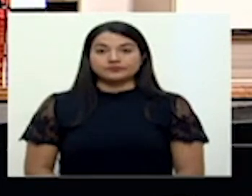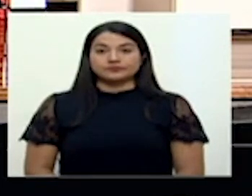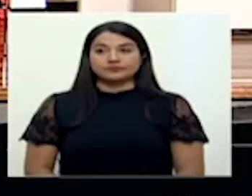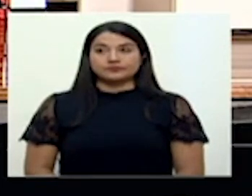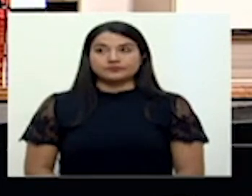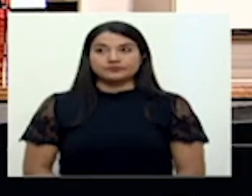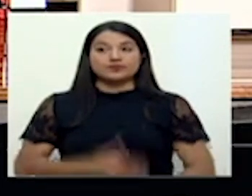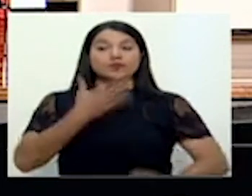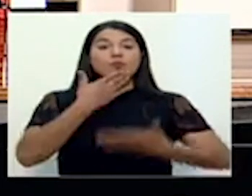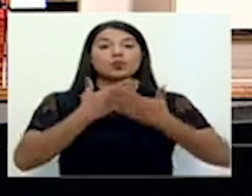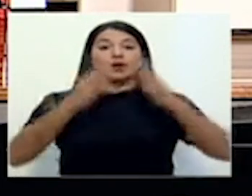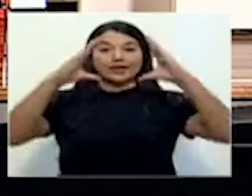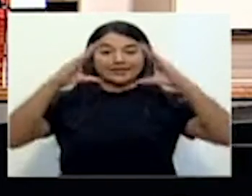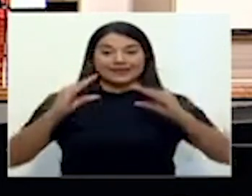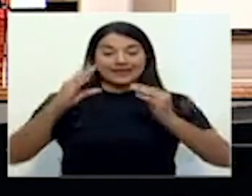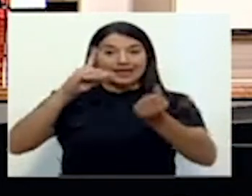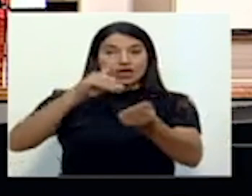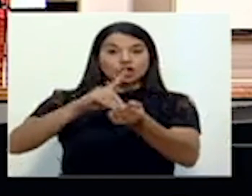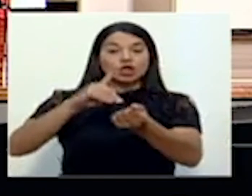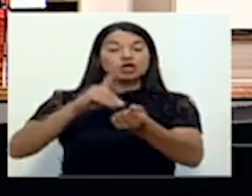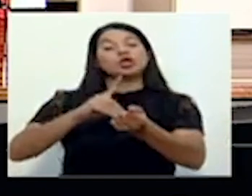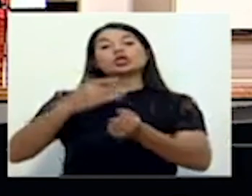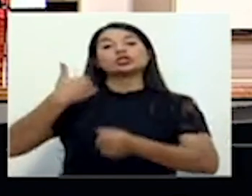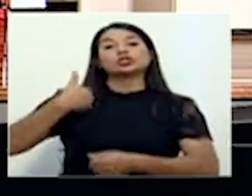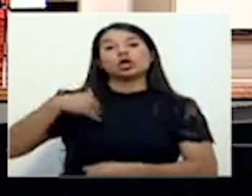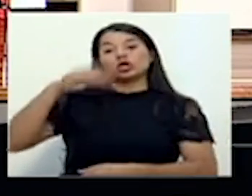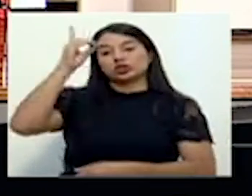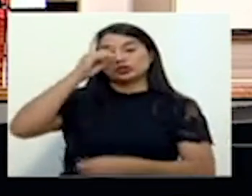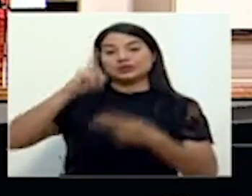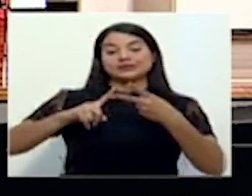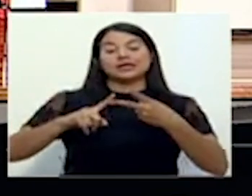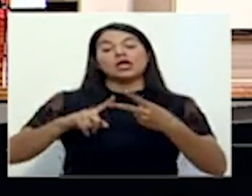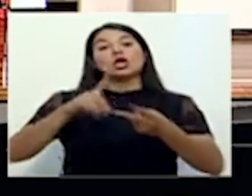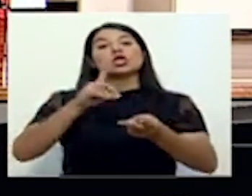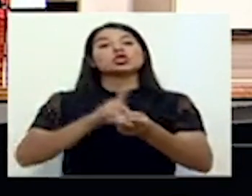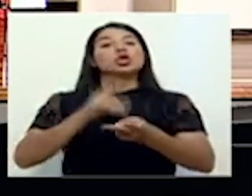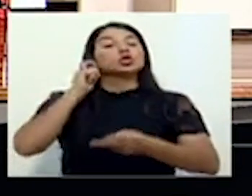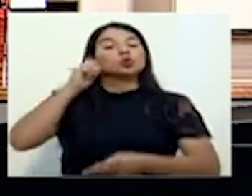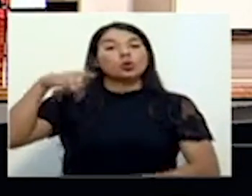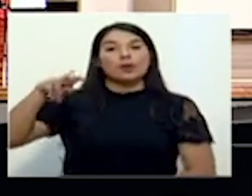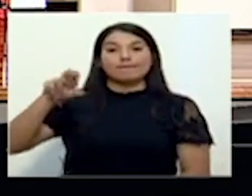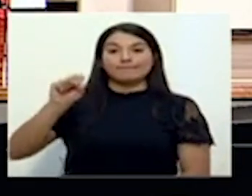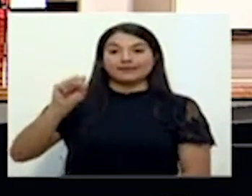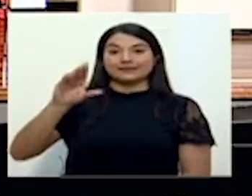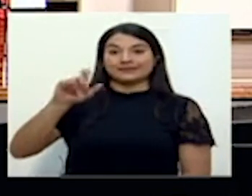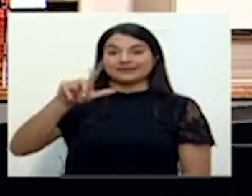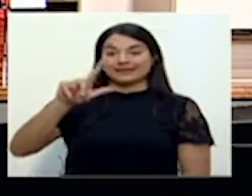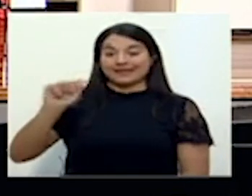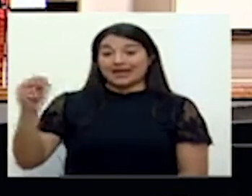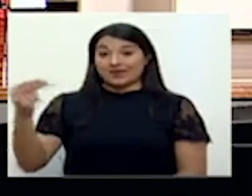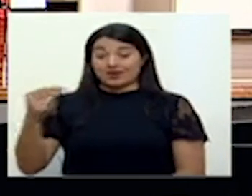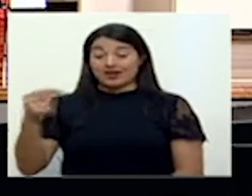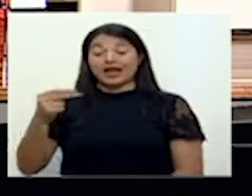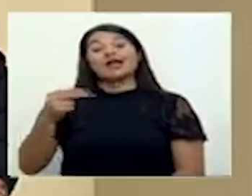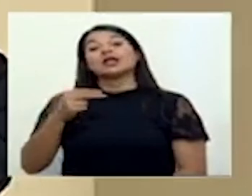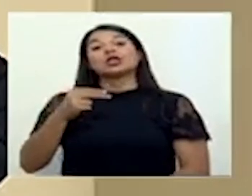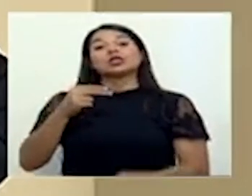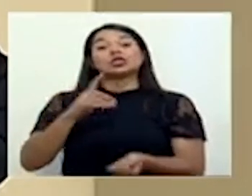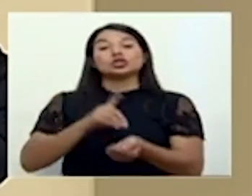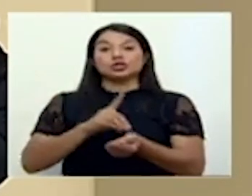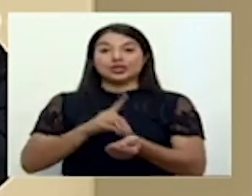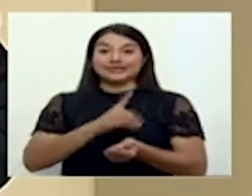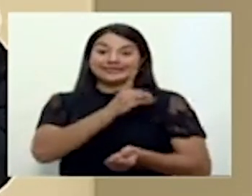Muy buenas tardes, doctor Daniel Quesada, ministro de Salud, doctora Felicida Herrera, directora general de Salud. Muy buenas tardes a quienes están en la sala